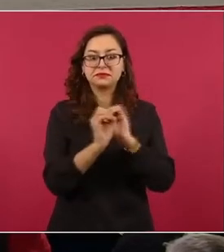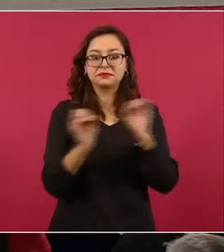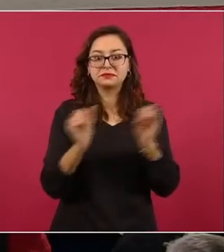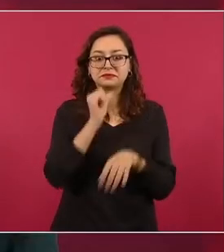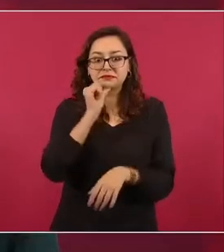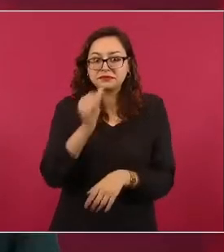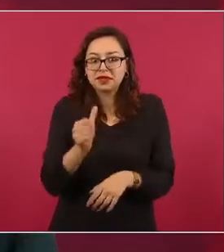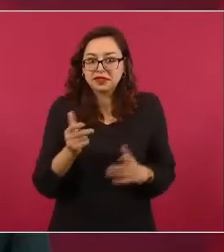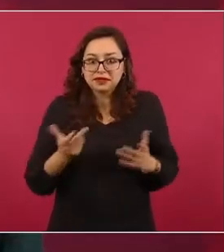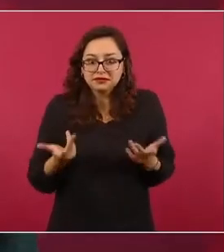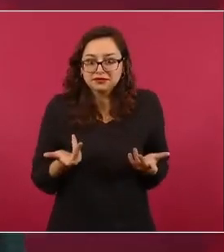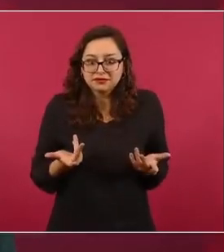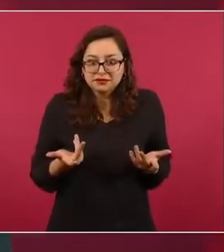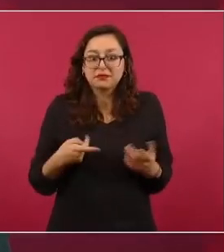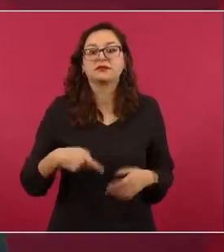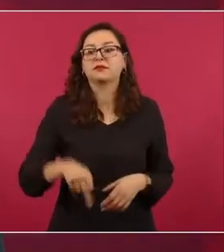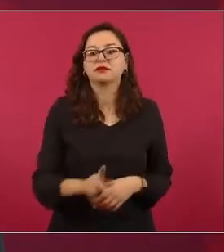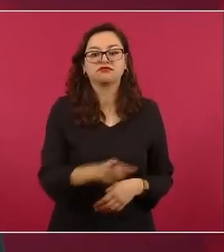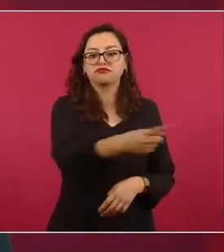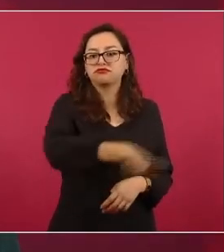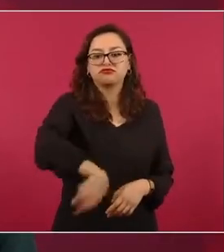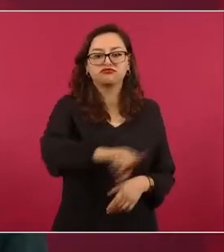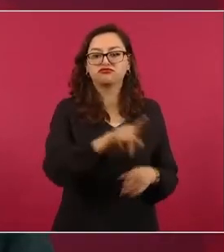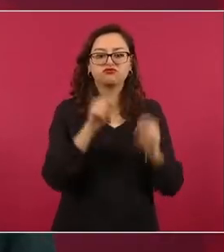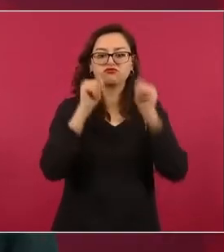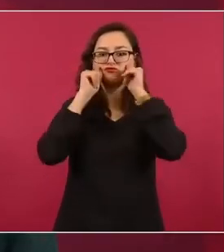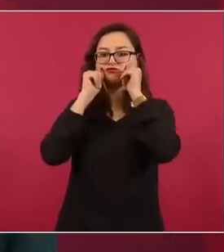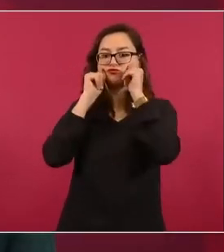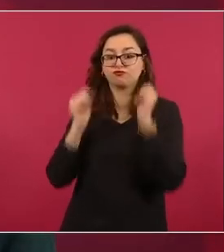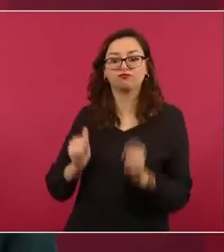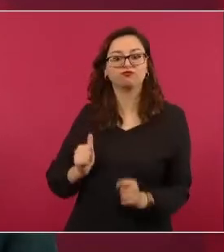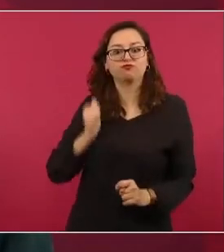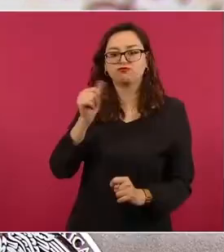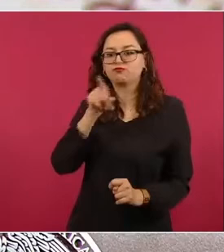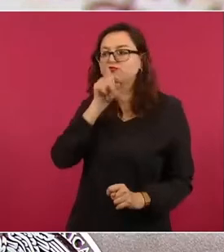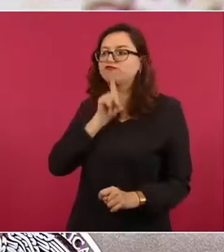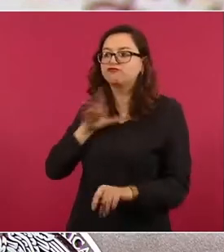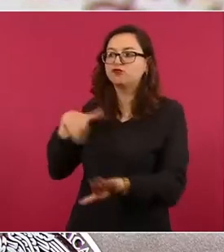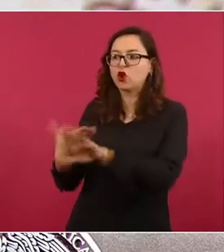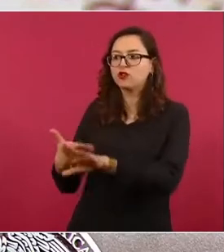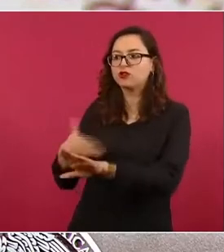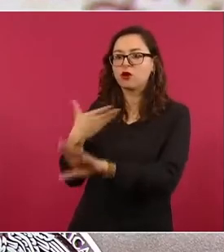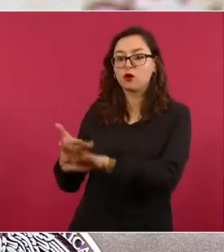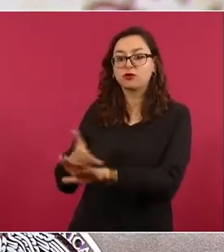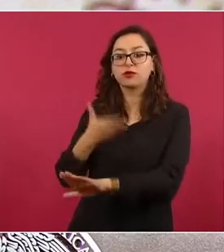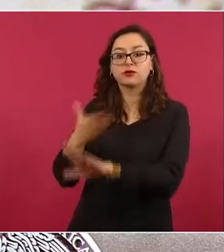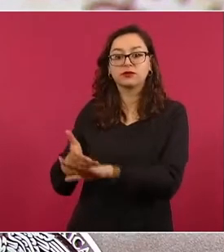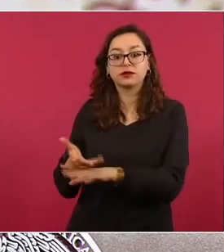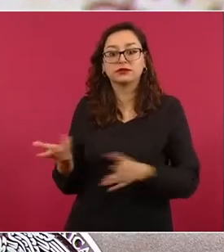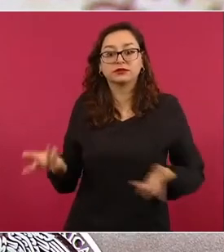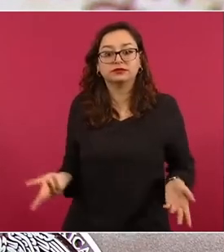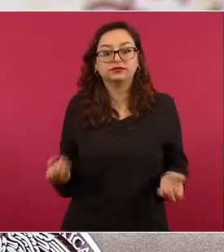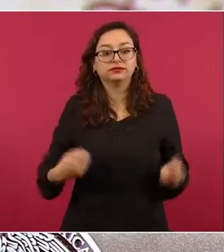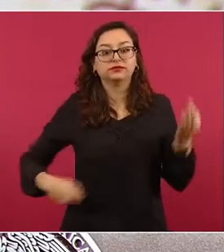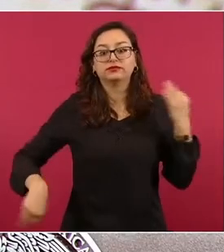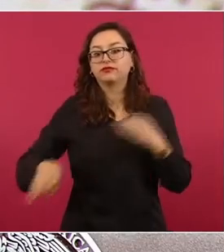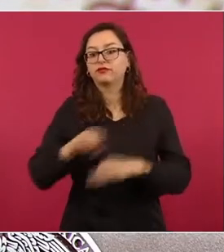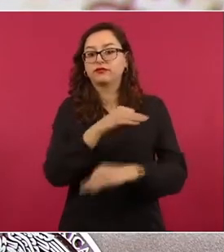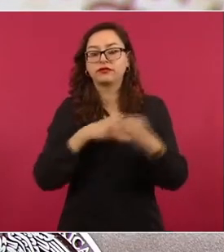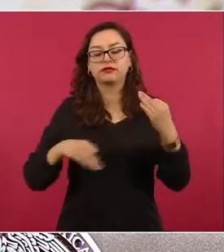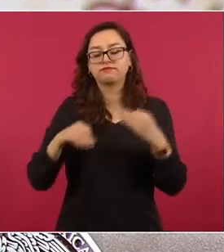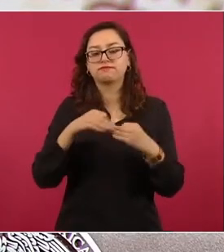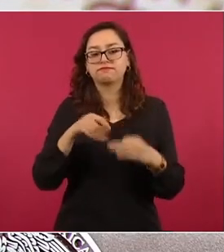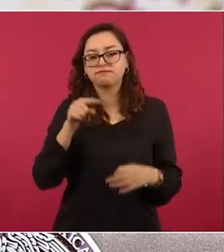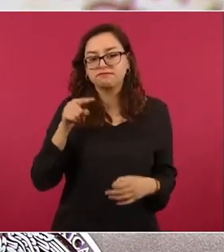mentir en contra de la administración de López Obrador. Todo lo manejan al respecto de que el gobierno